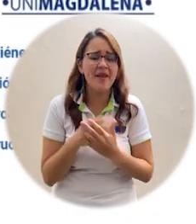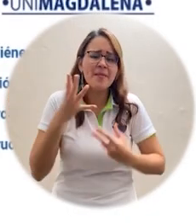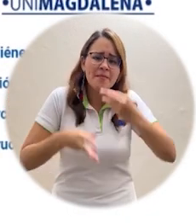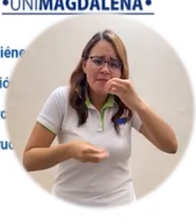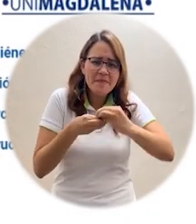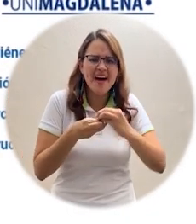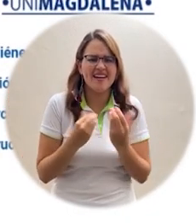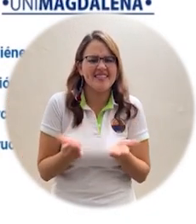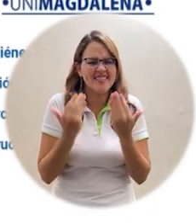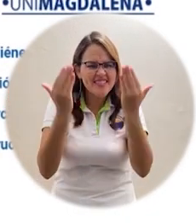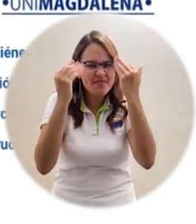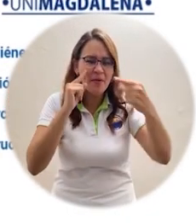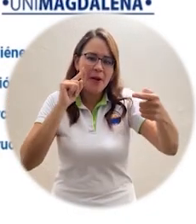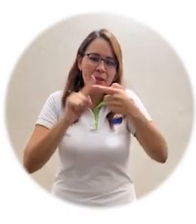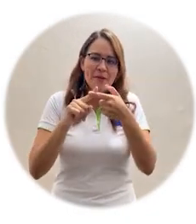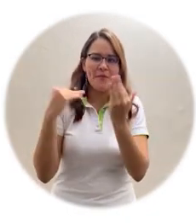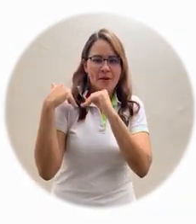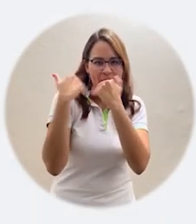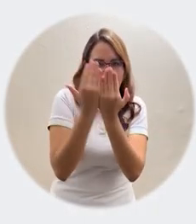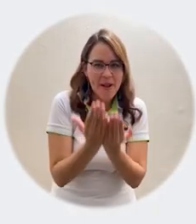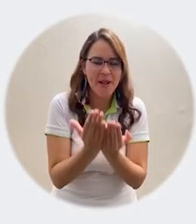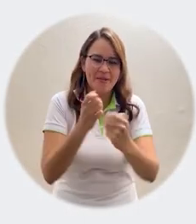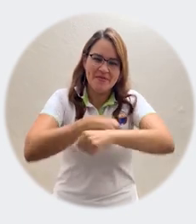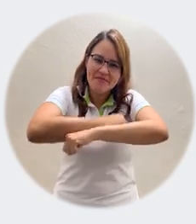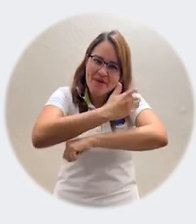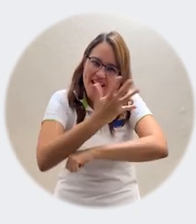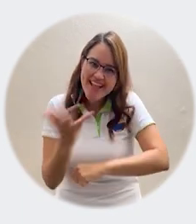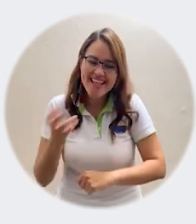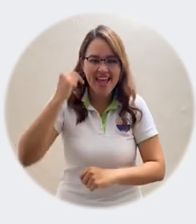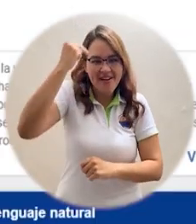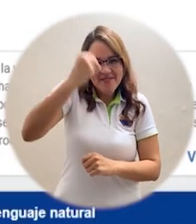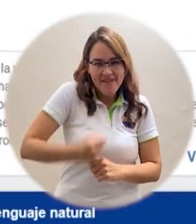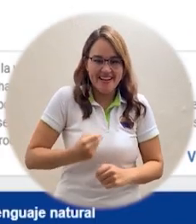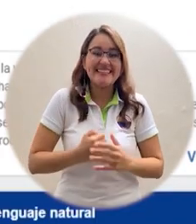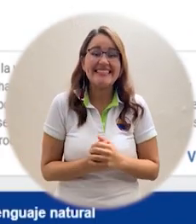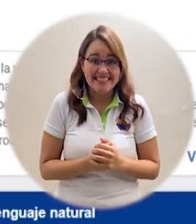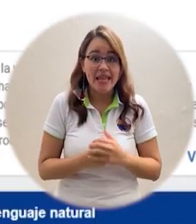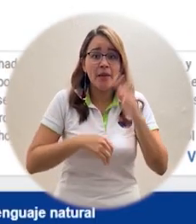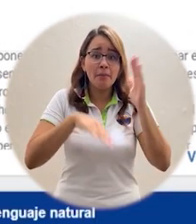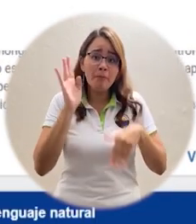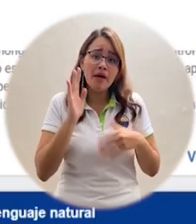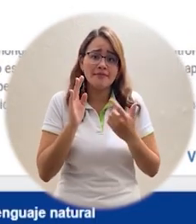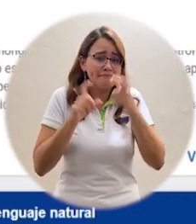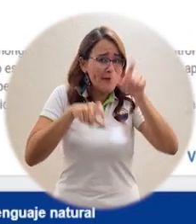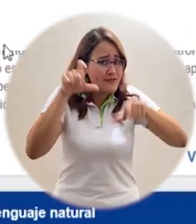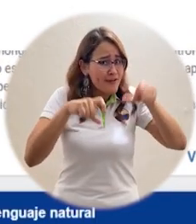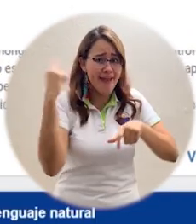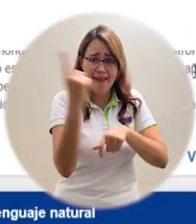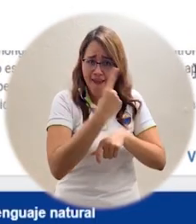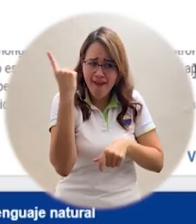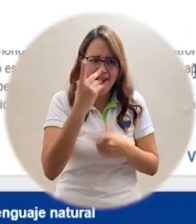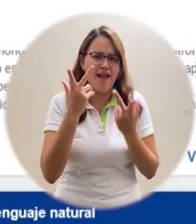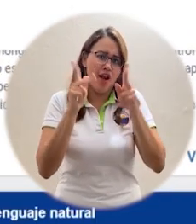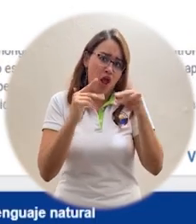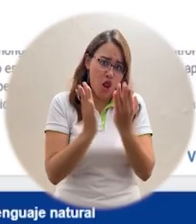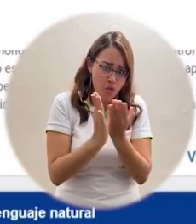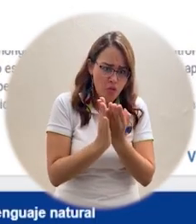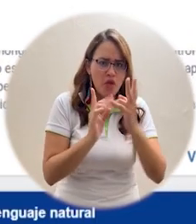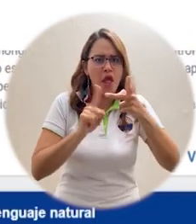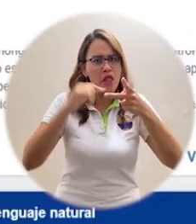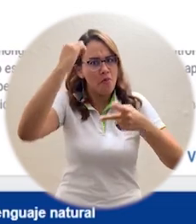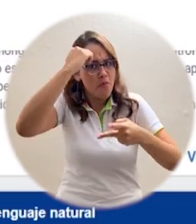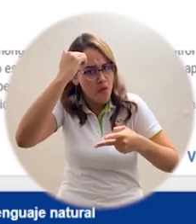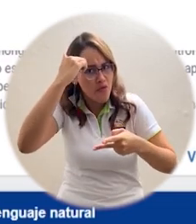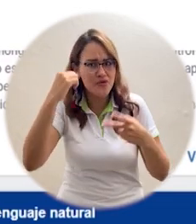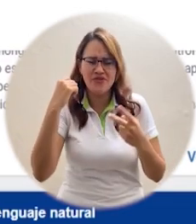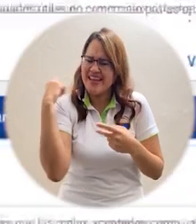literatura, poesía, cuentos para que la gente en general, no solo los estudiantes y los profesores sino también